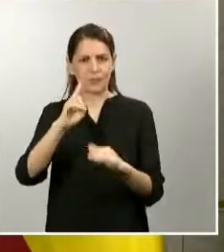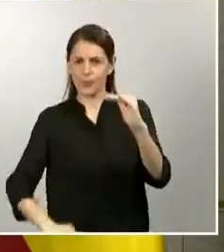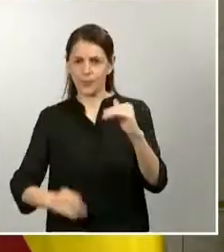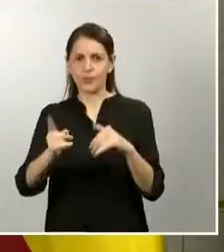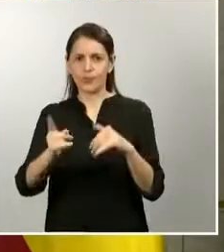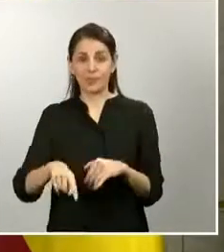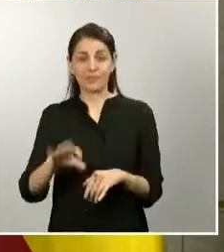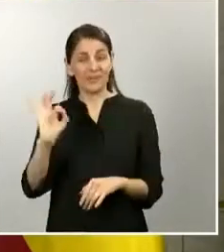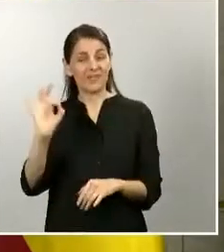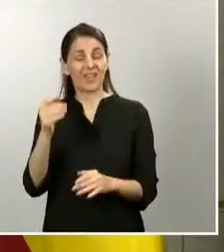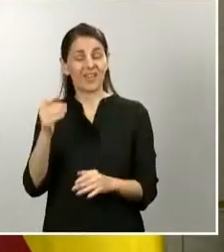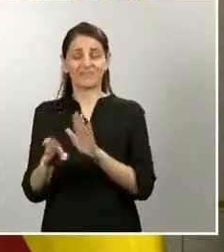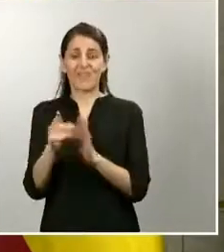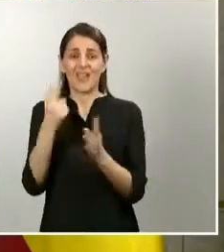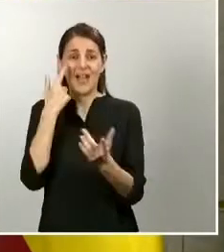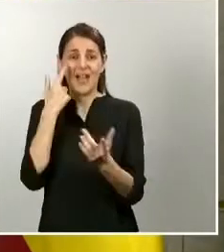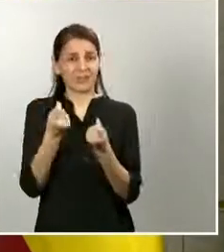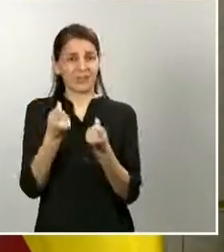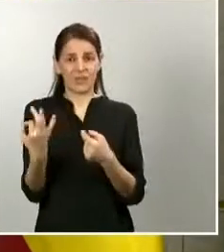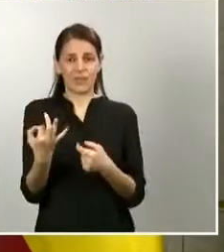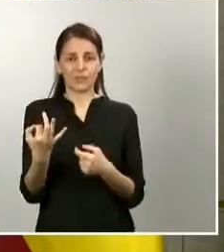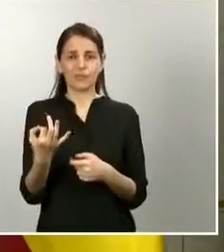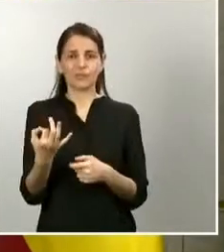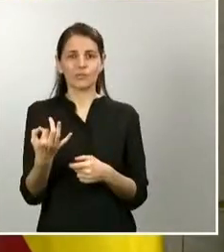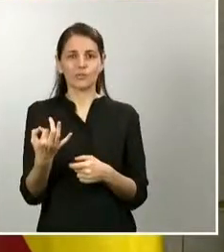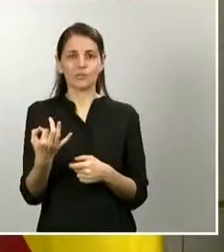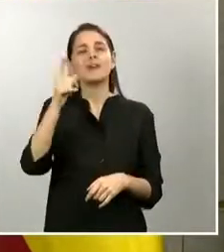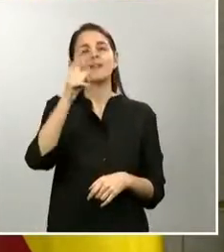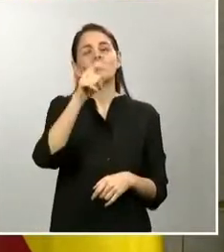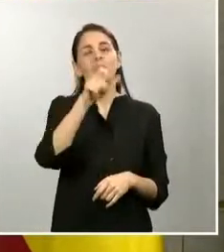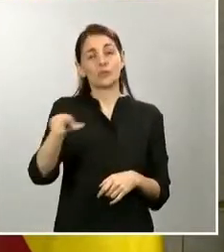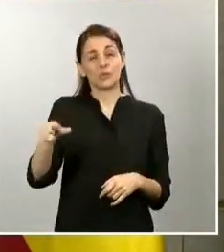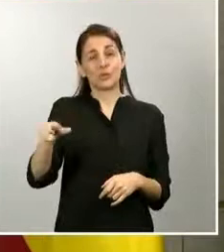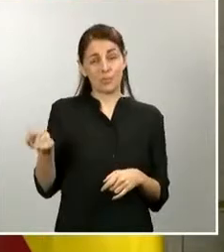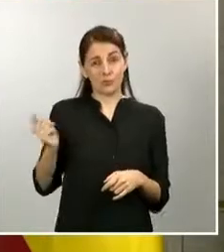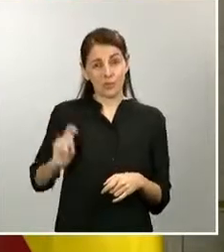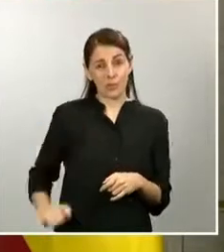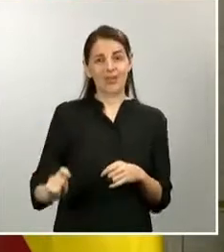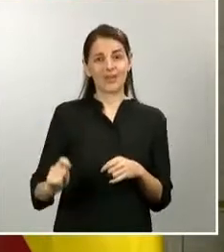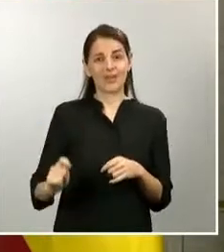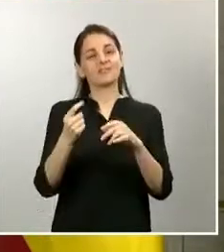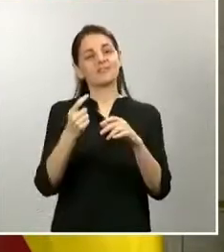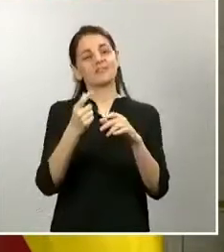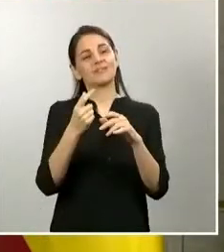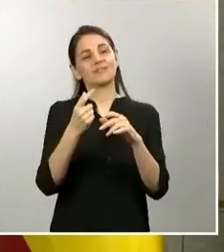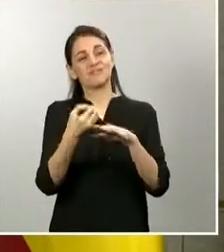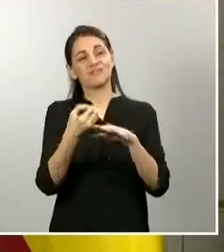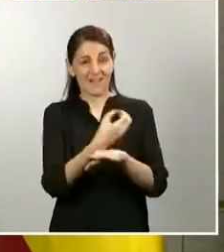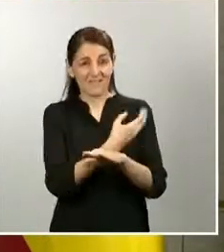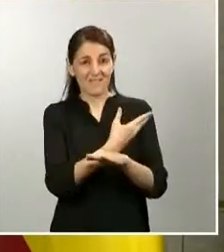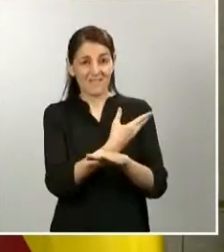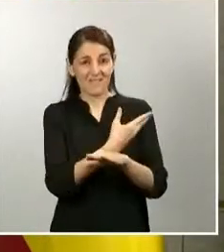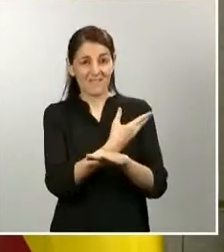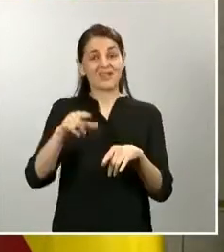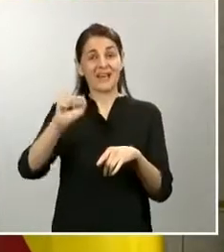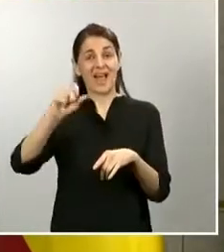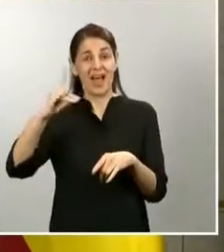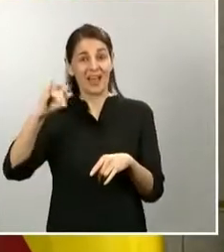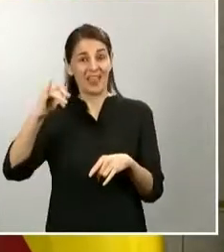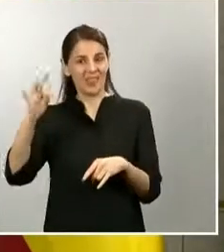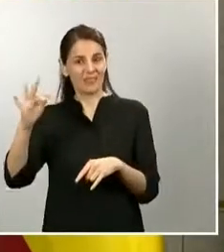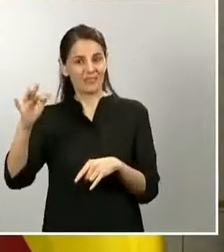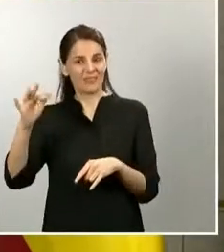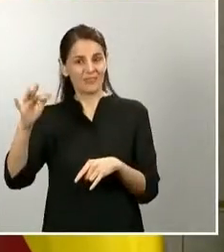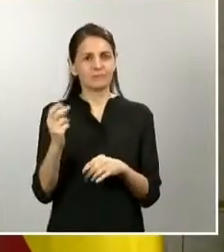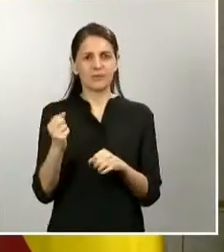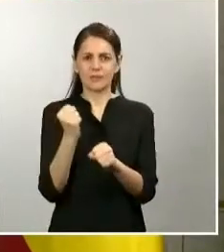y Adif que por una parte han contribuido de manera muy relevante a ajustar esa oferta de servicios, pero por otra mantienen ese servicio esencial.